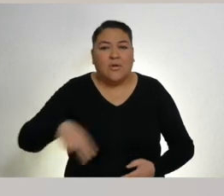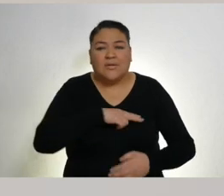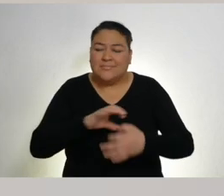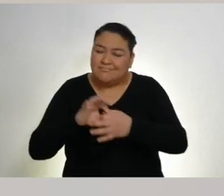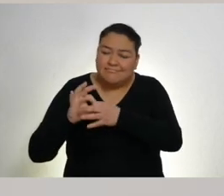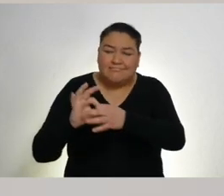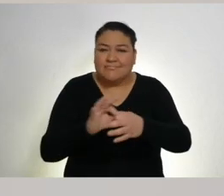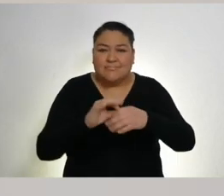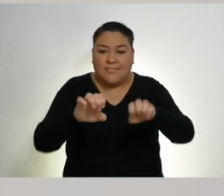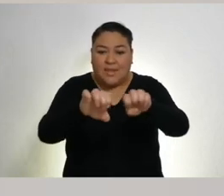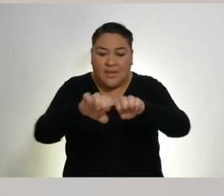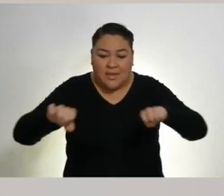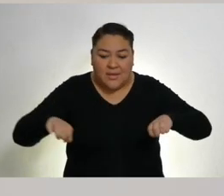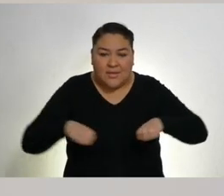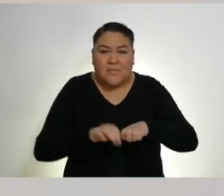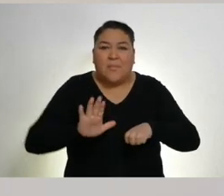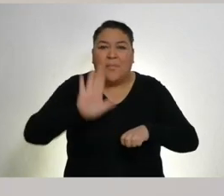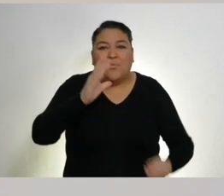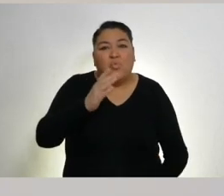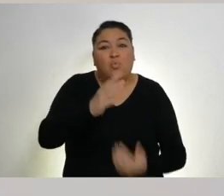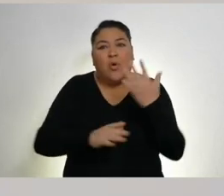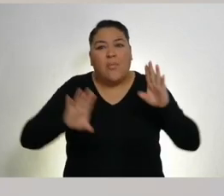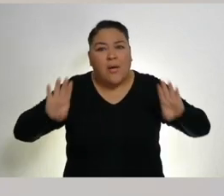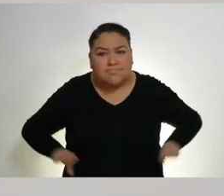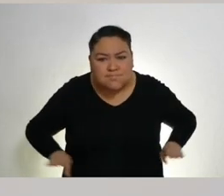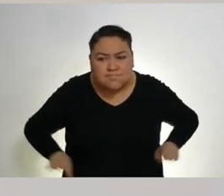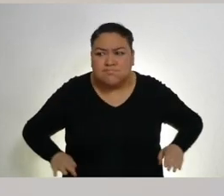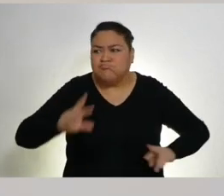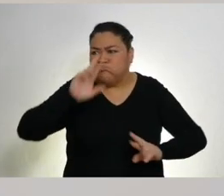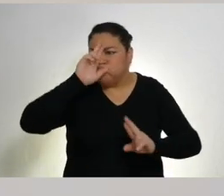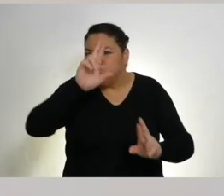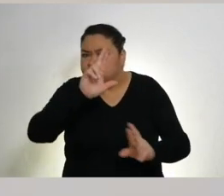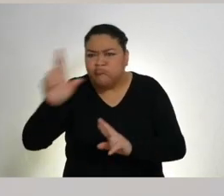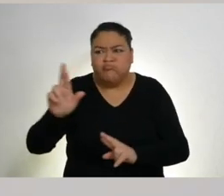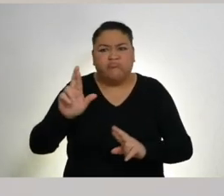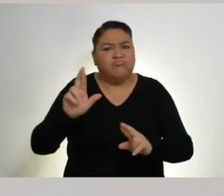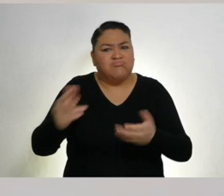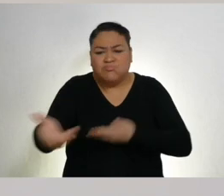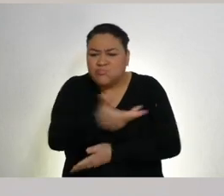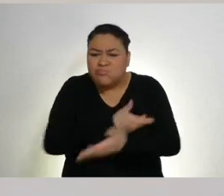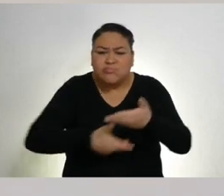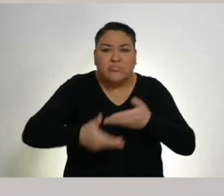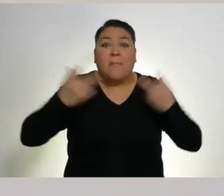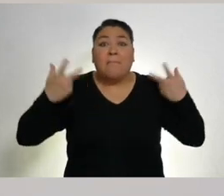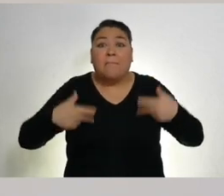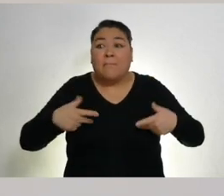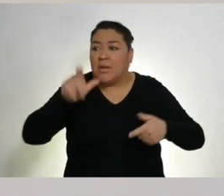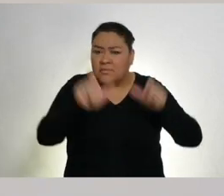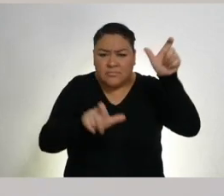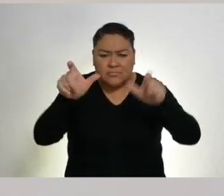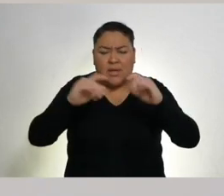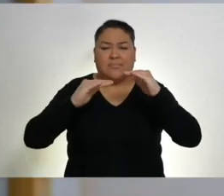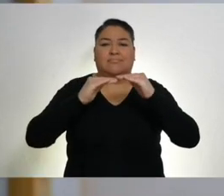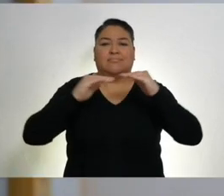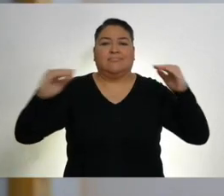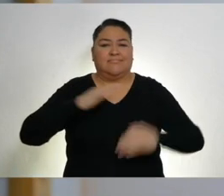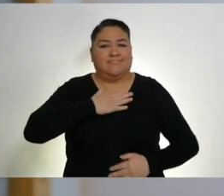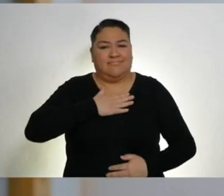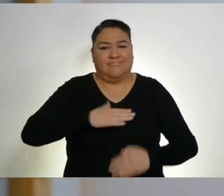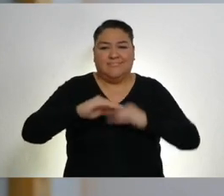Es hora de unirnos al mismo equipo, el que no distingue colores, el que respeta y en el que todos somos iguales.